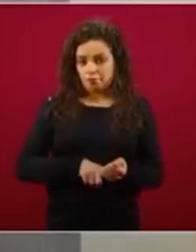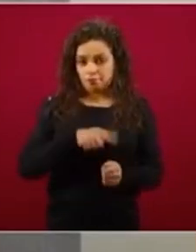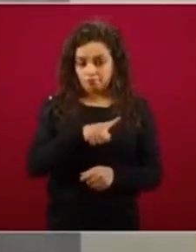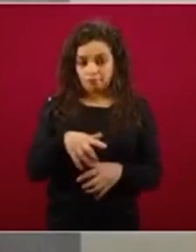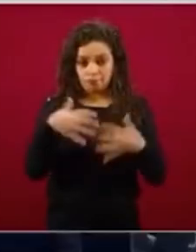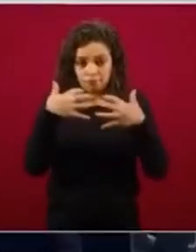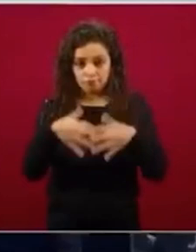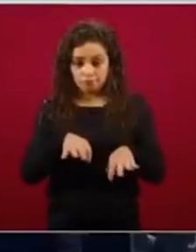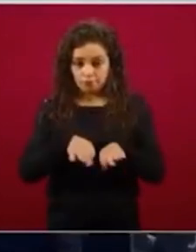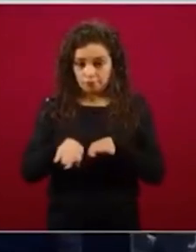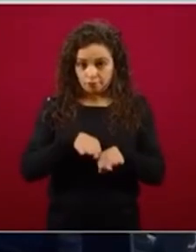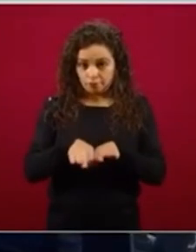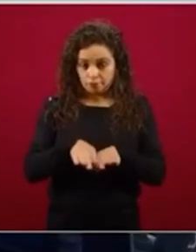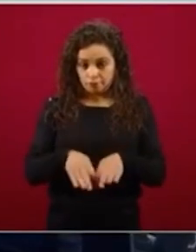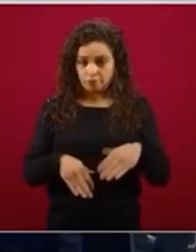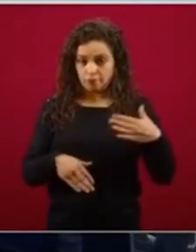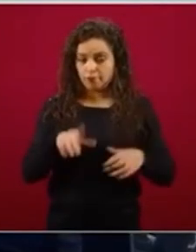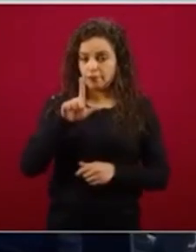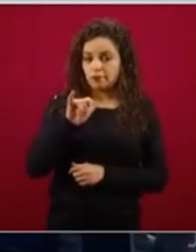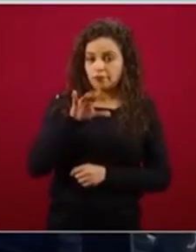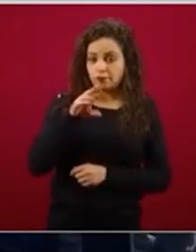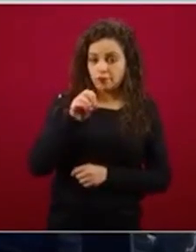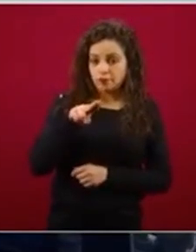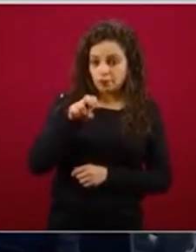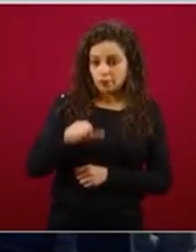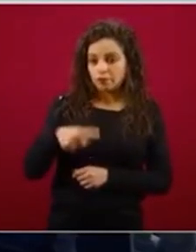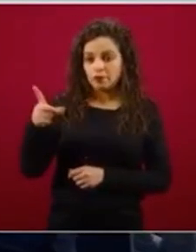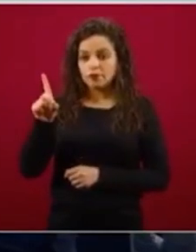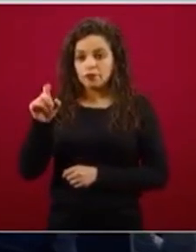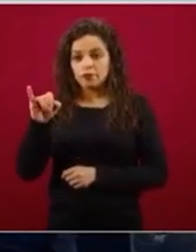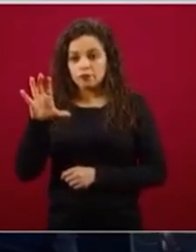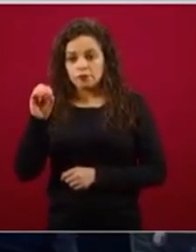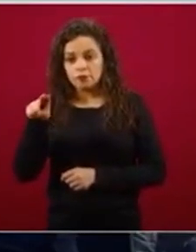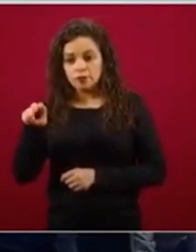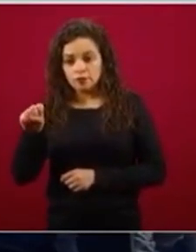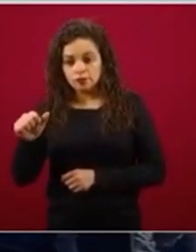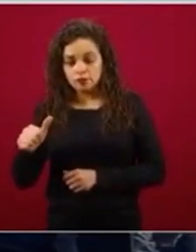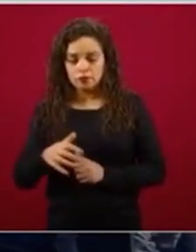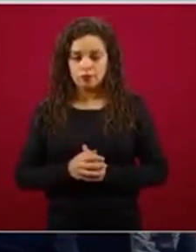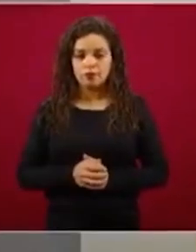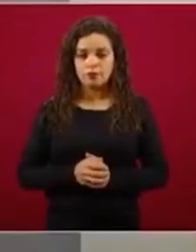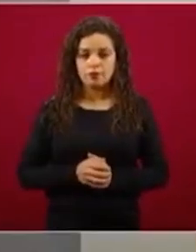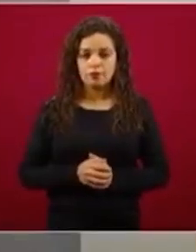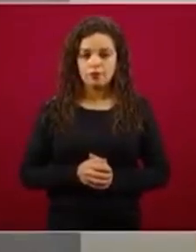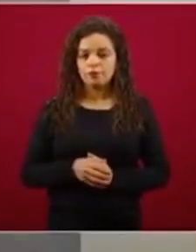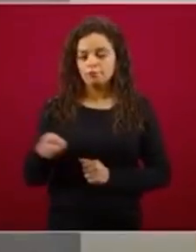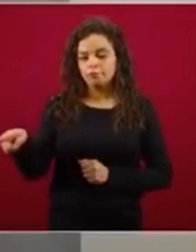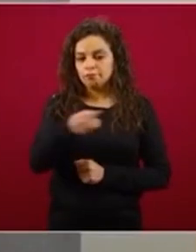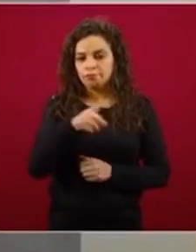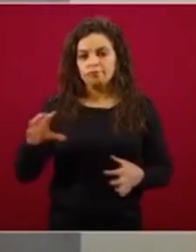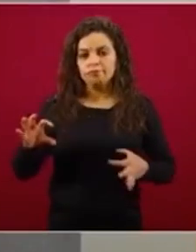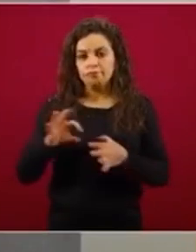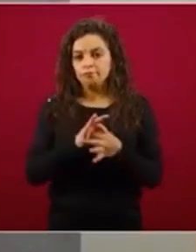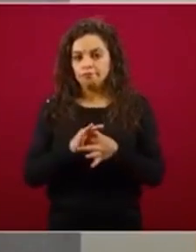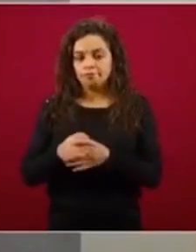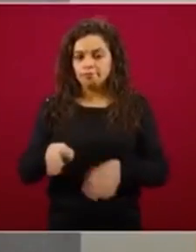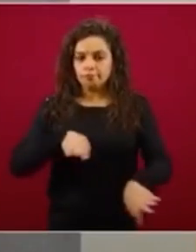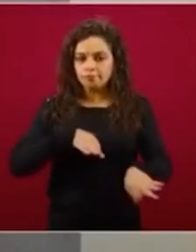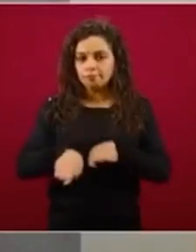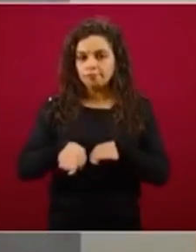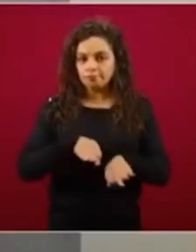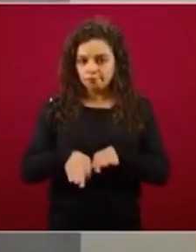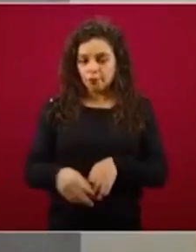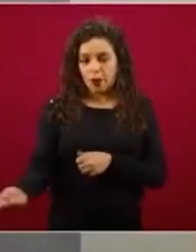uno es liconza y otro es liconza, o sea, son tres actividades. Voy a referirme primero a